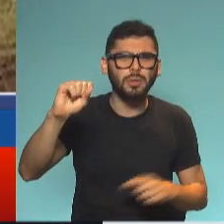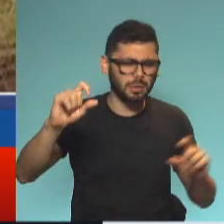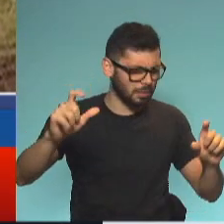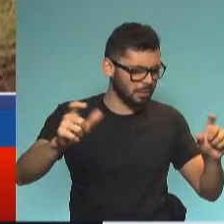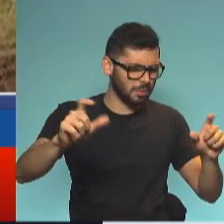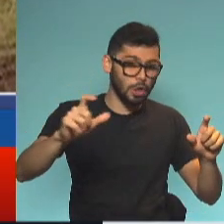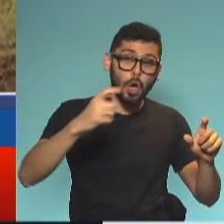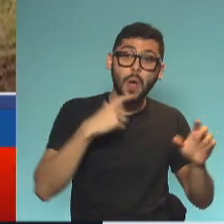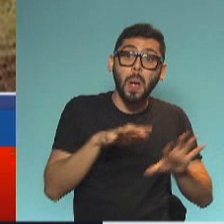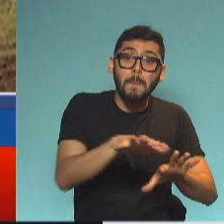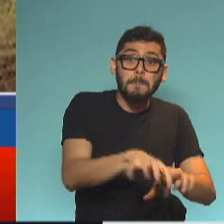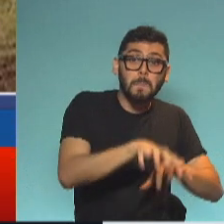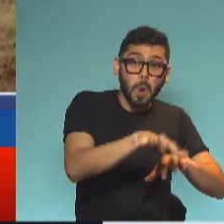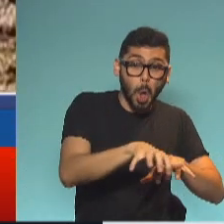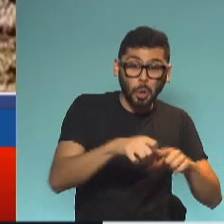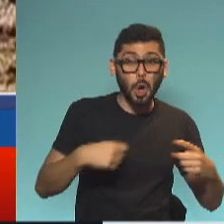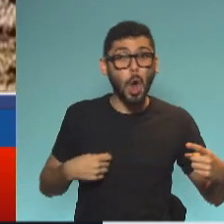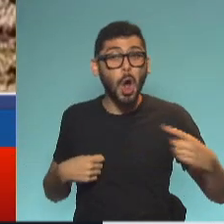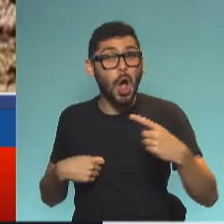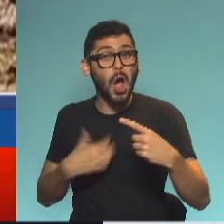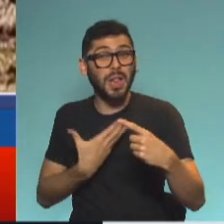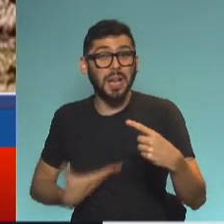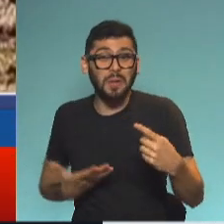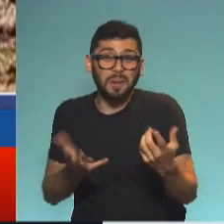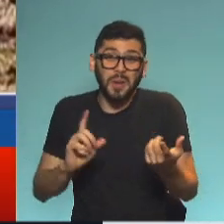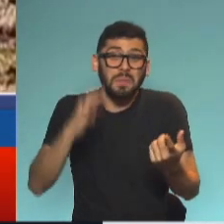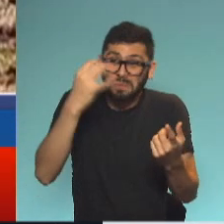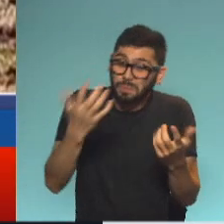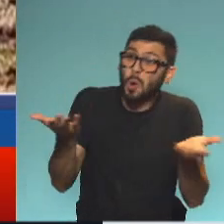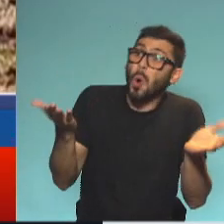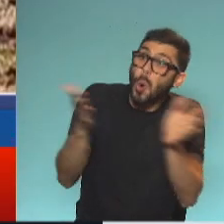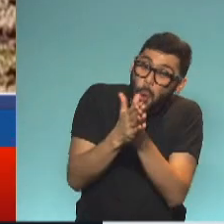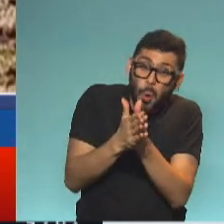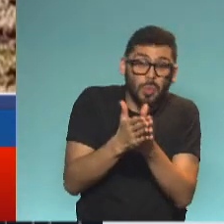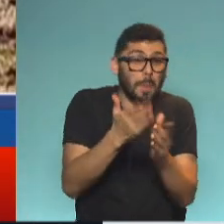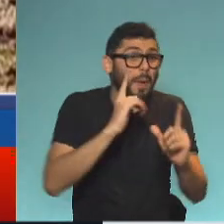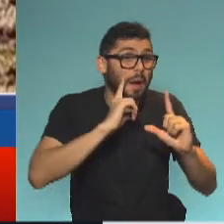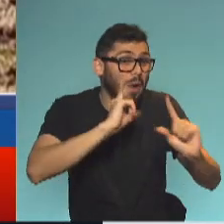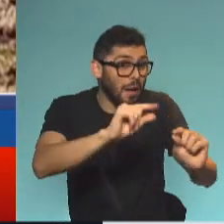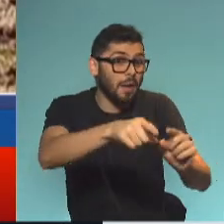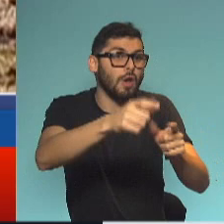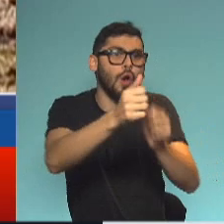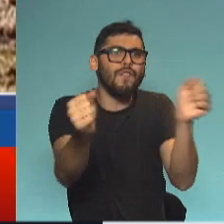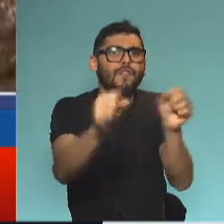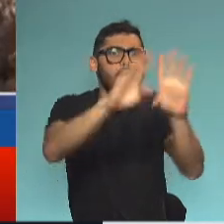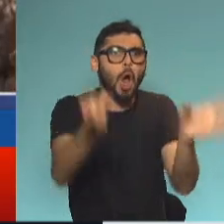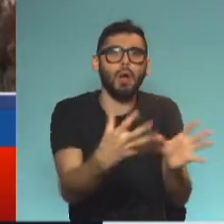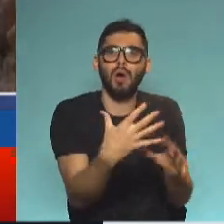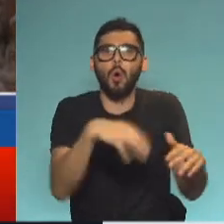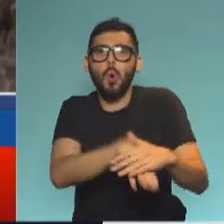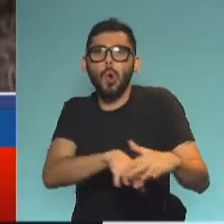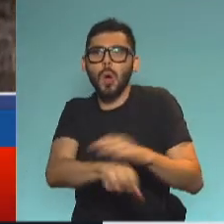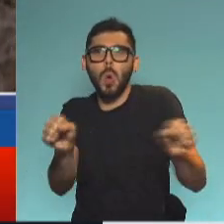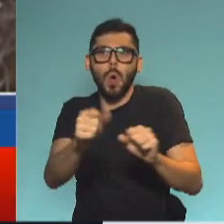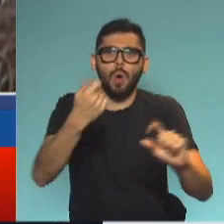vez de ir contra el gobierno, deberían sentarse con el gobierno y juntos reclamarle a los frigoríficos, a la intermediación monopólica y parasitaria